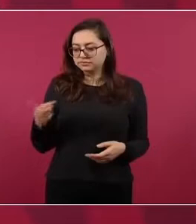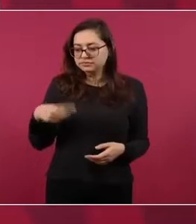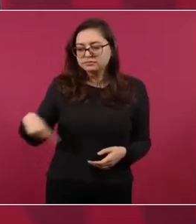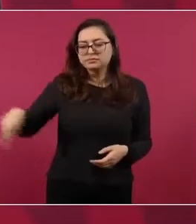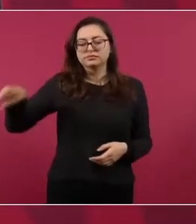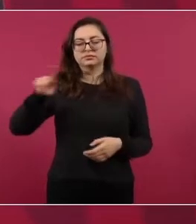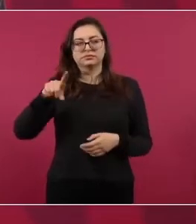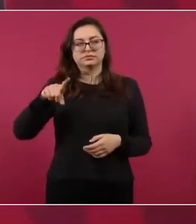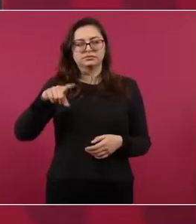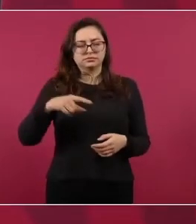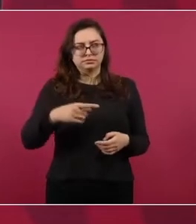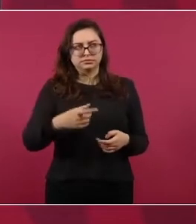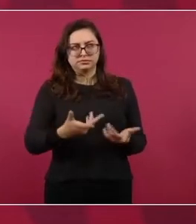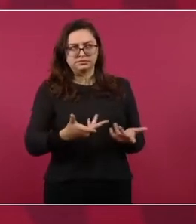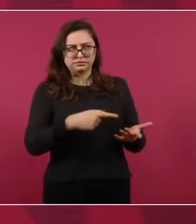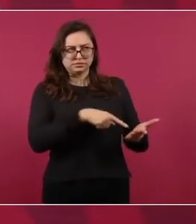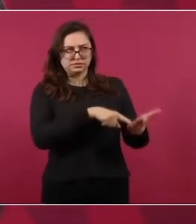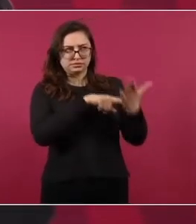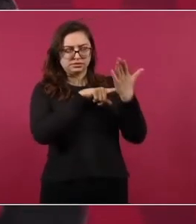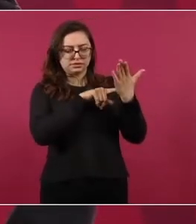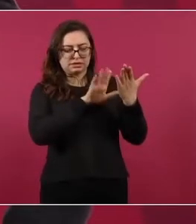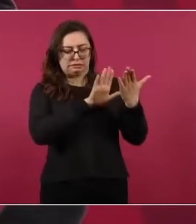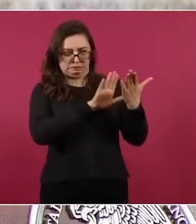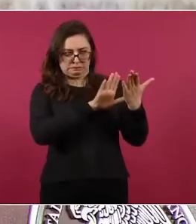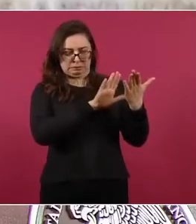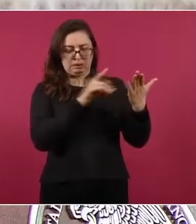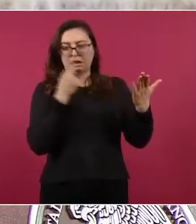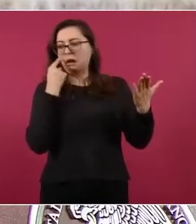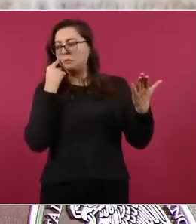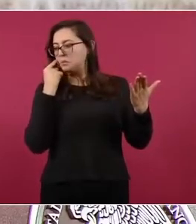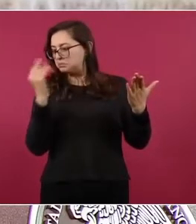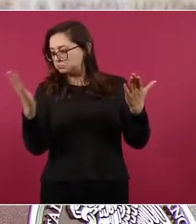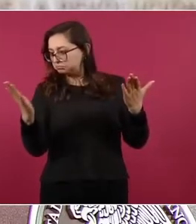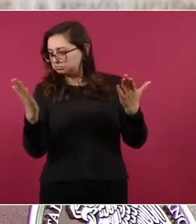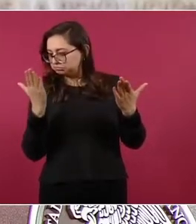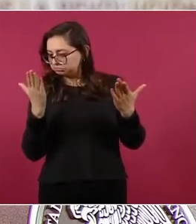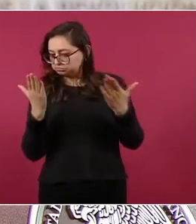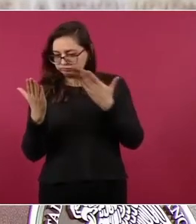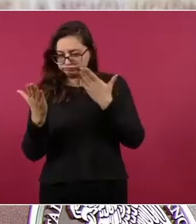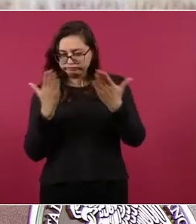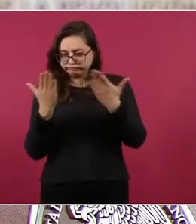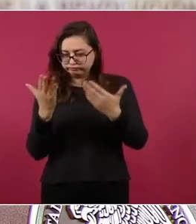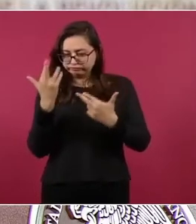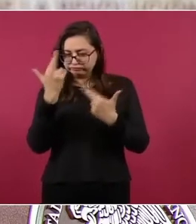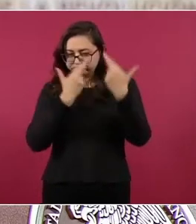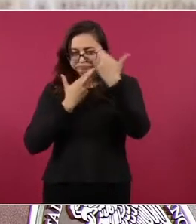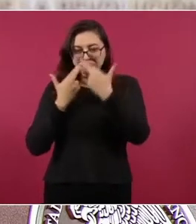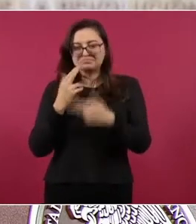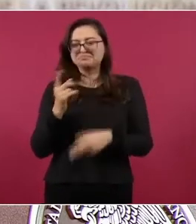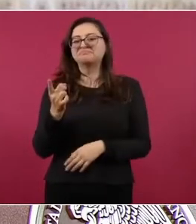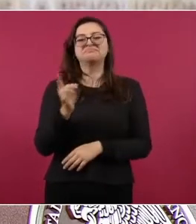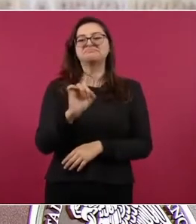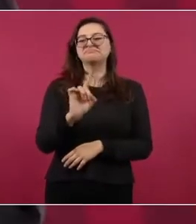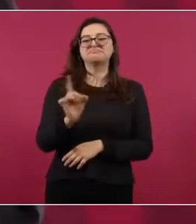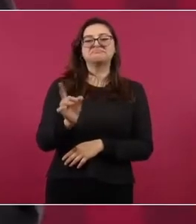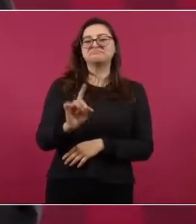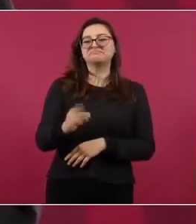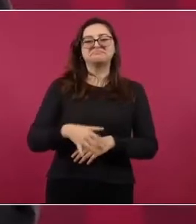en la valoración política, social,